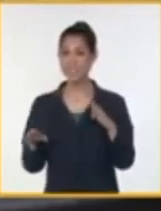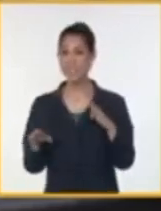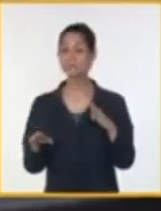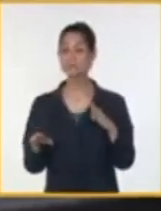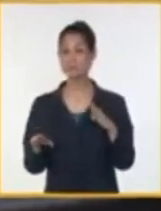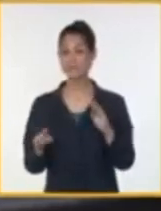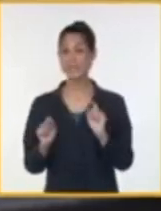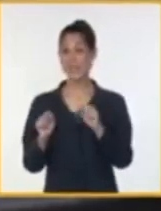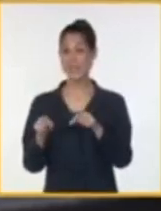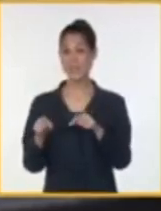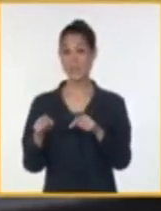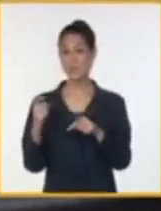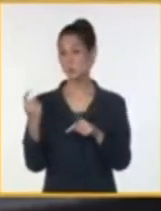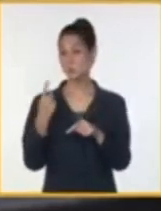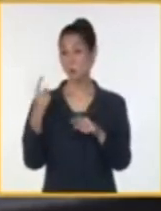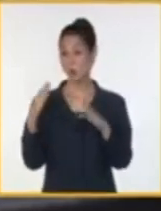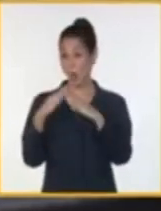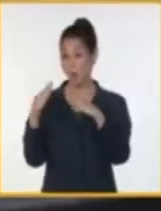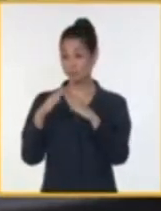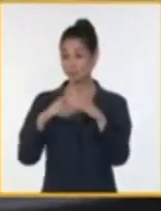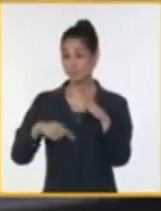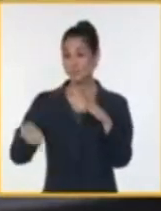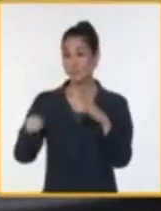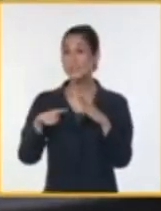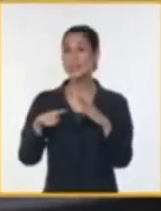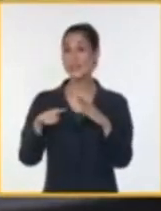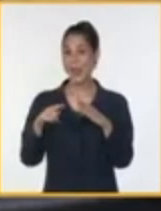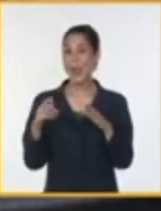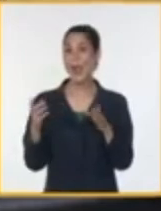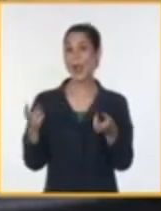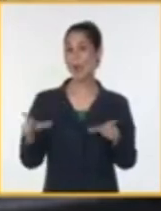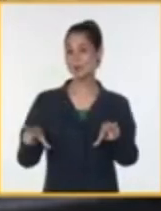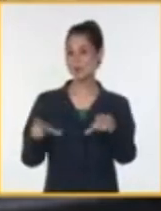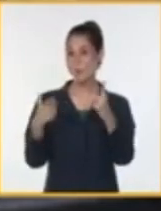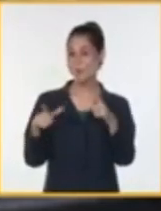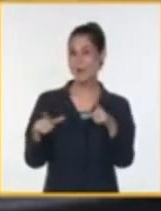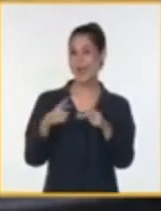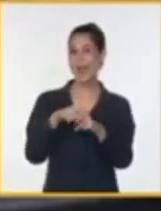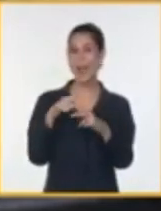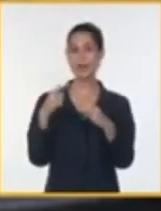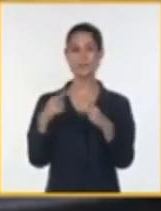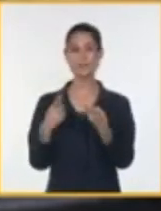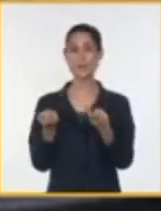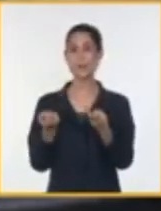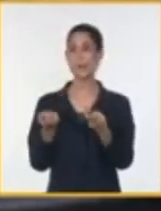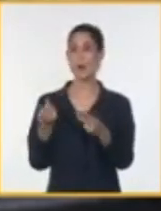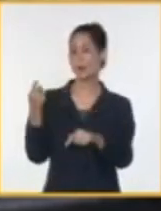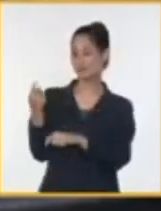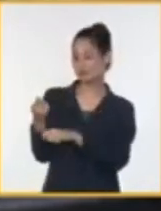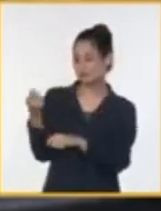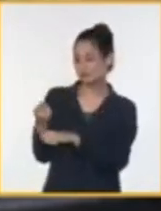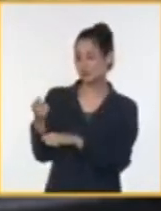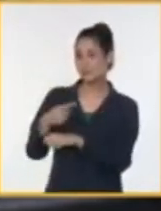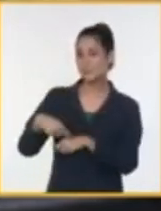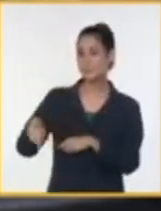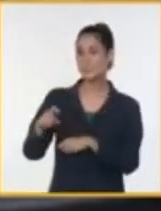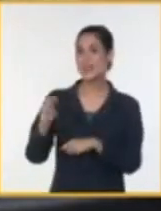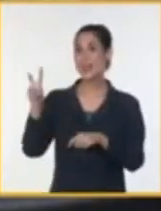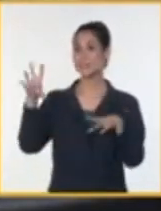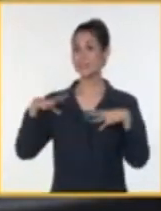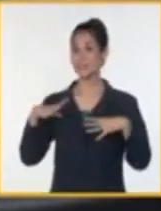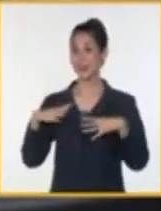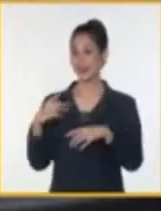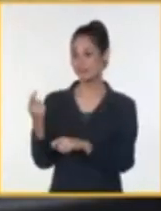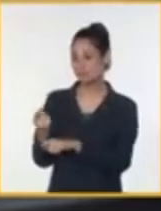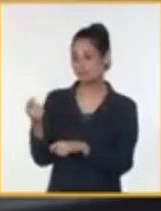donde sea posible, los cumpleaños, llevarles cursos de verano a estos hogares para